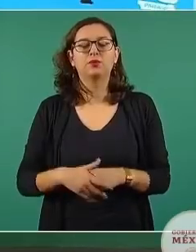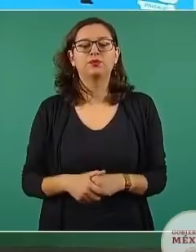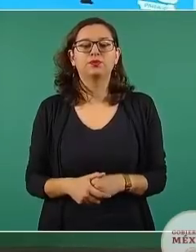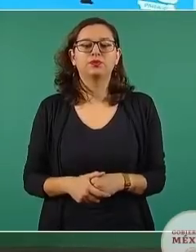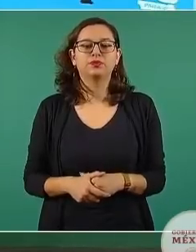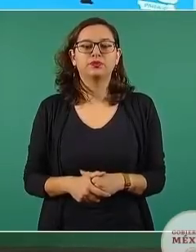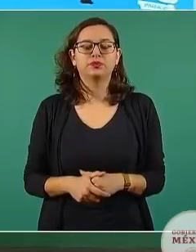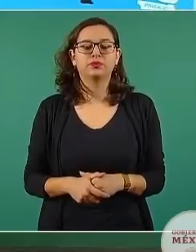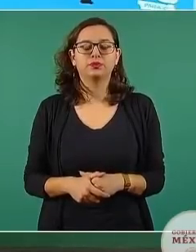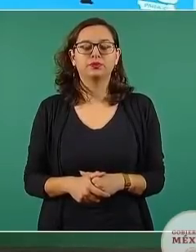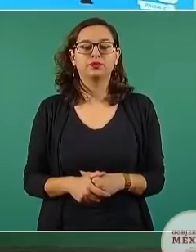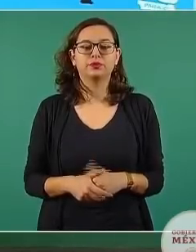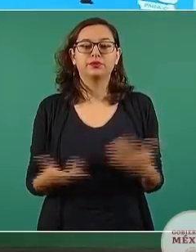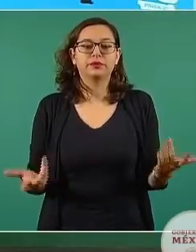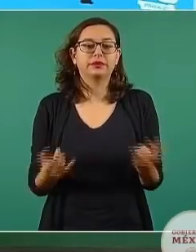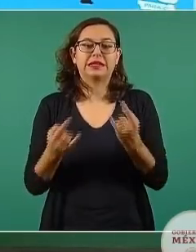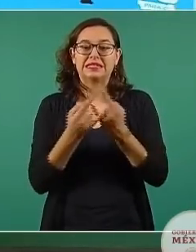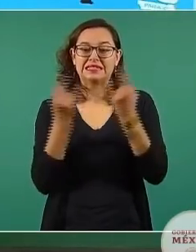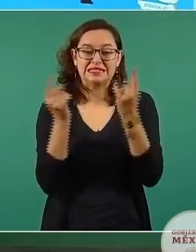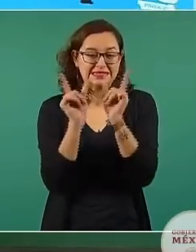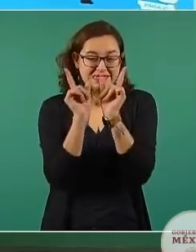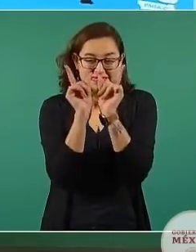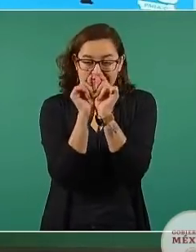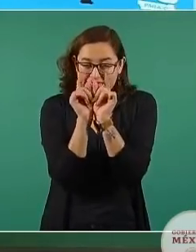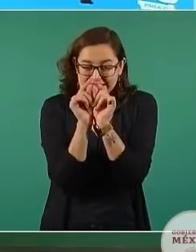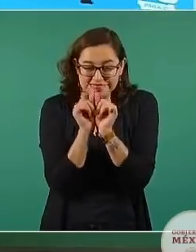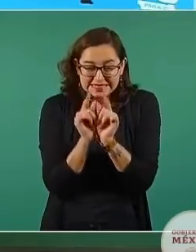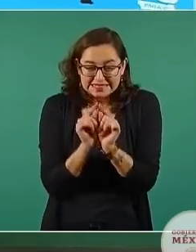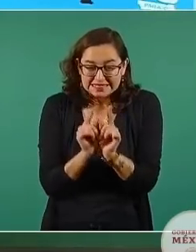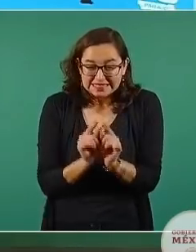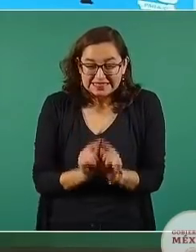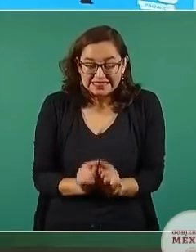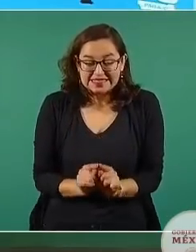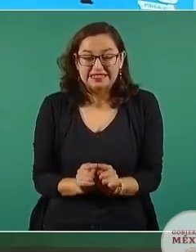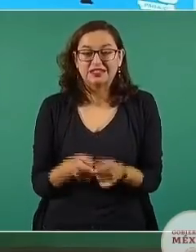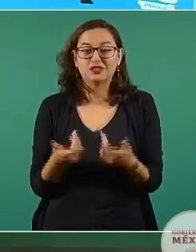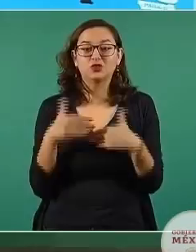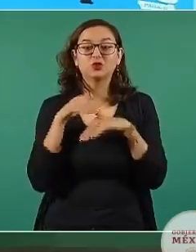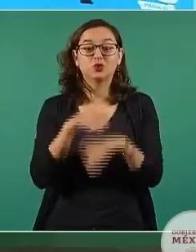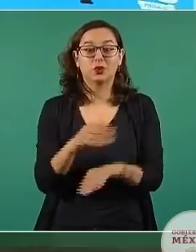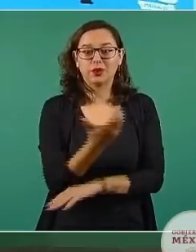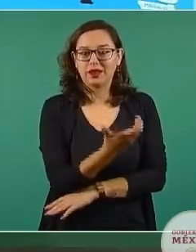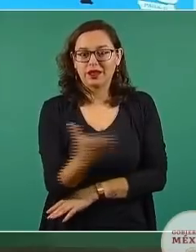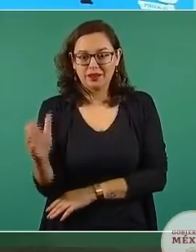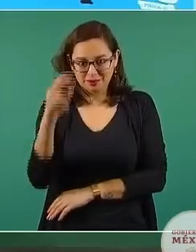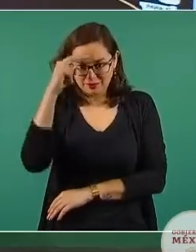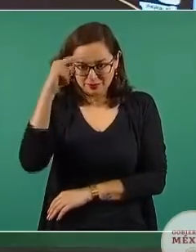maestro de la microhistoria, la narración en chiquito del mundo agrario mexicano.